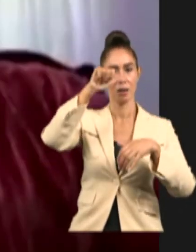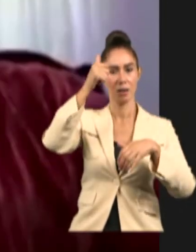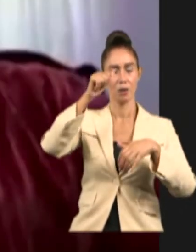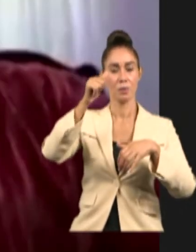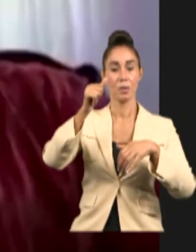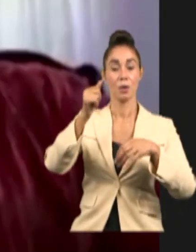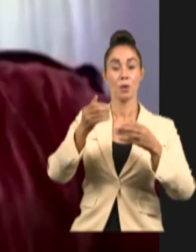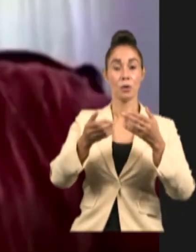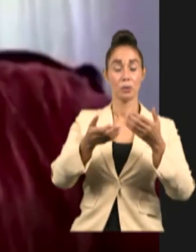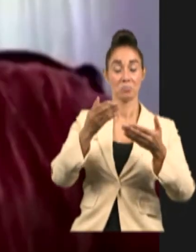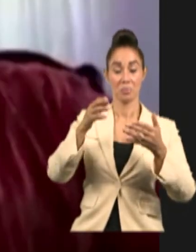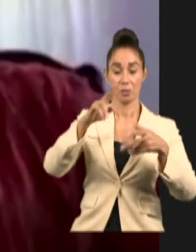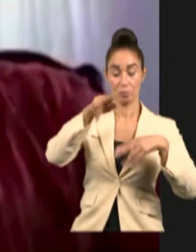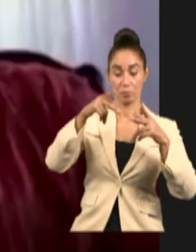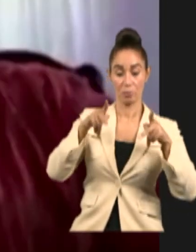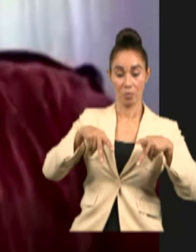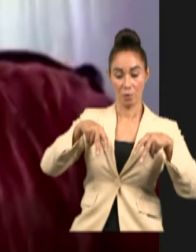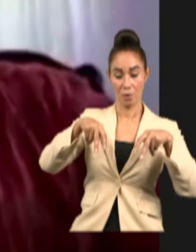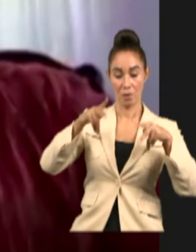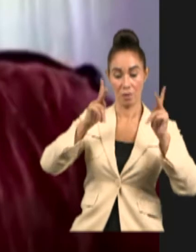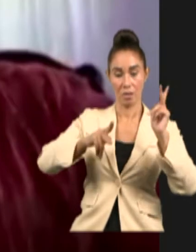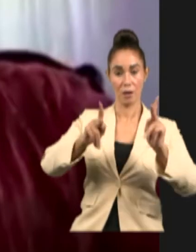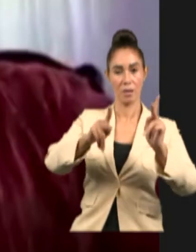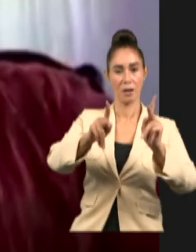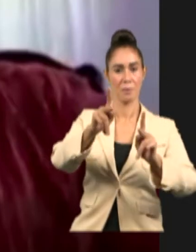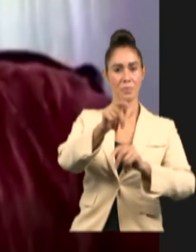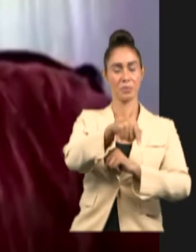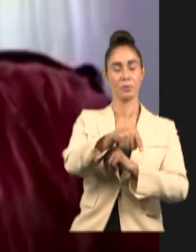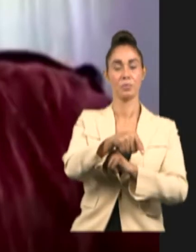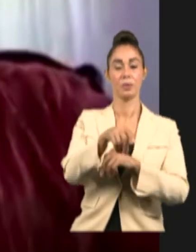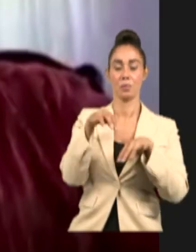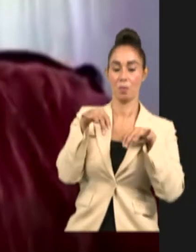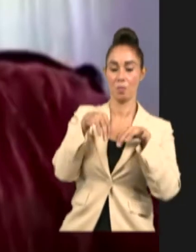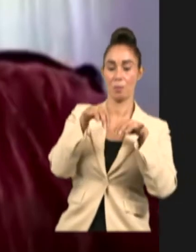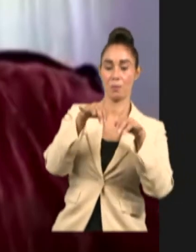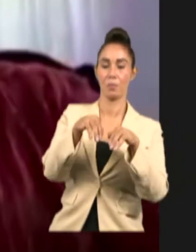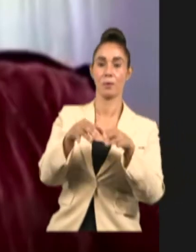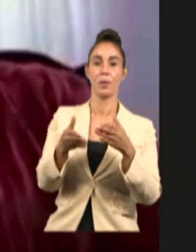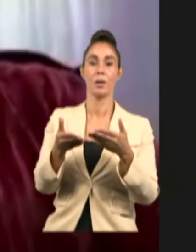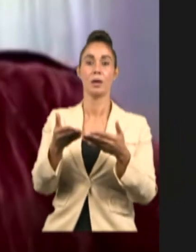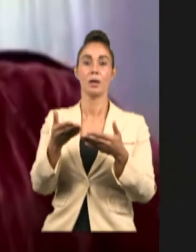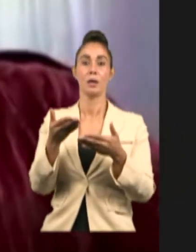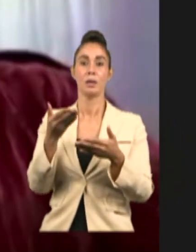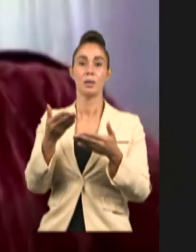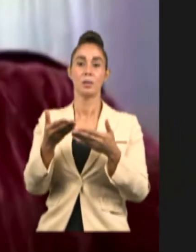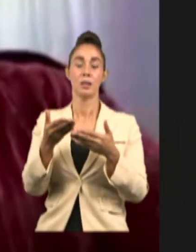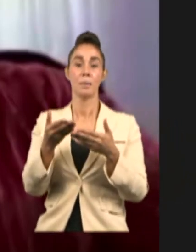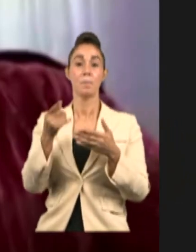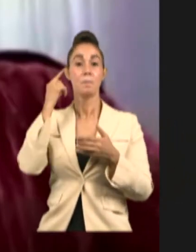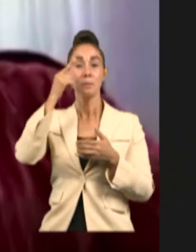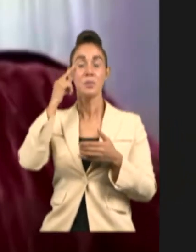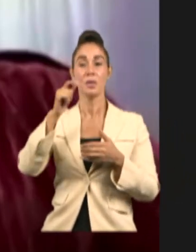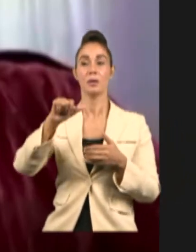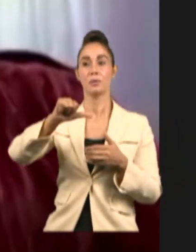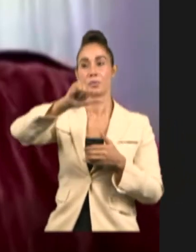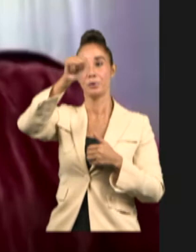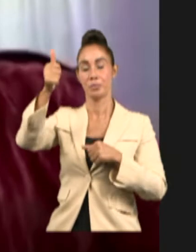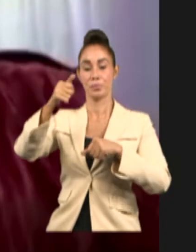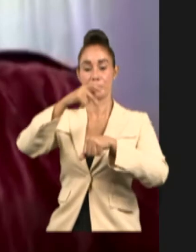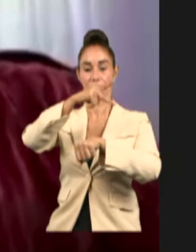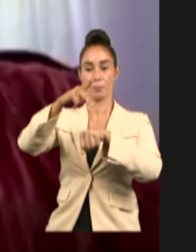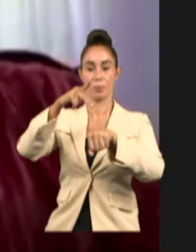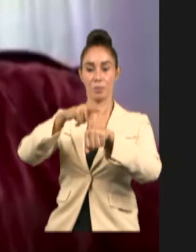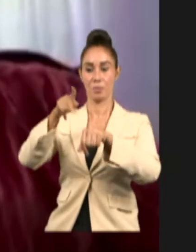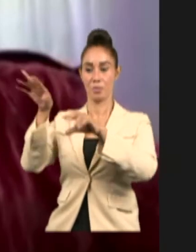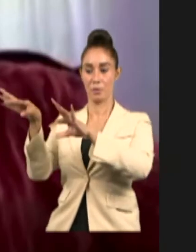estuviera en el evento del famoso peregrino en Puerto Plata no fuera meramente de Puerto Plata? ¿Por qué no diseñar ahora